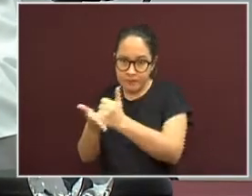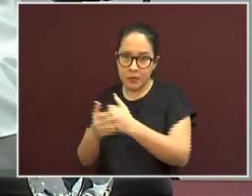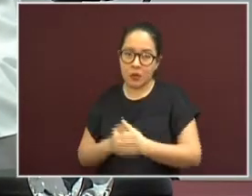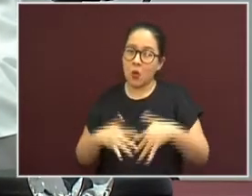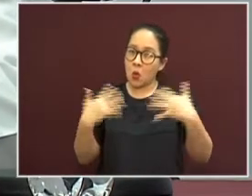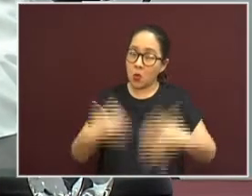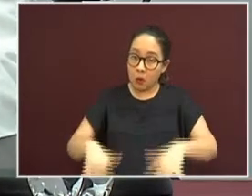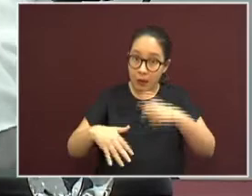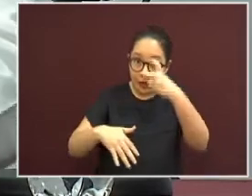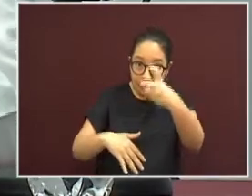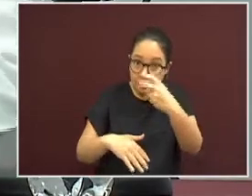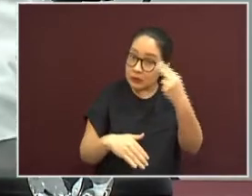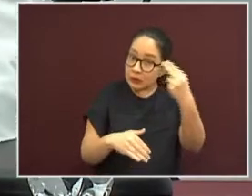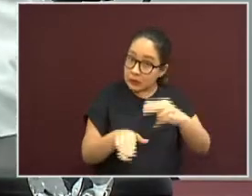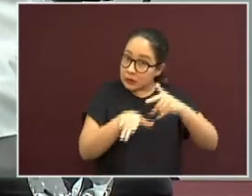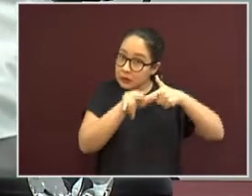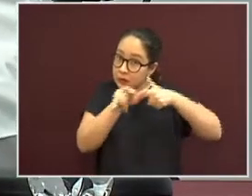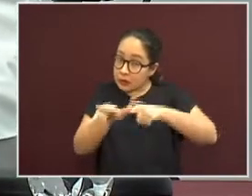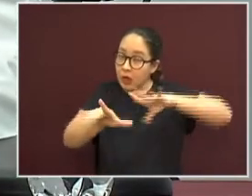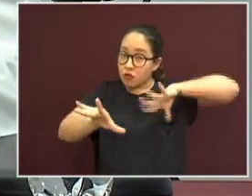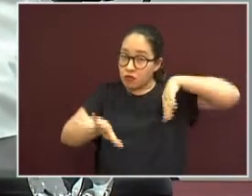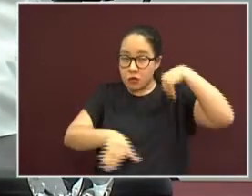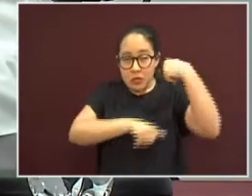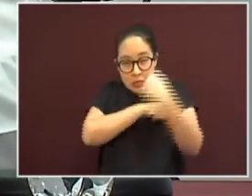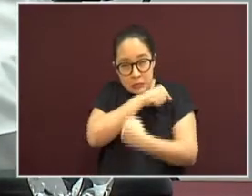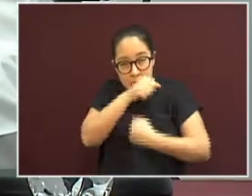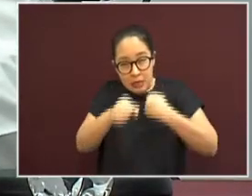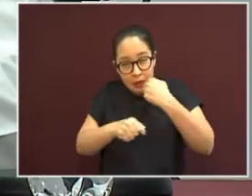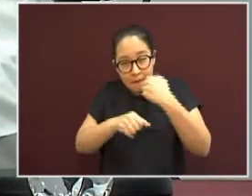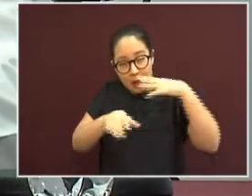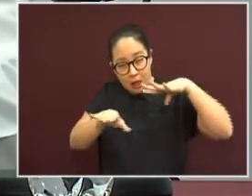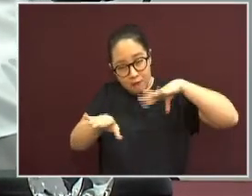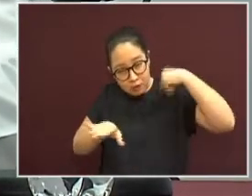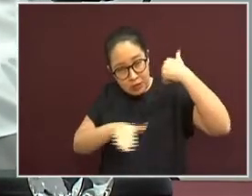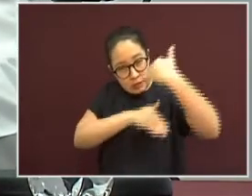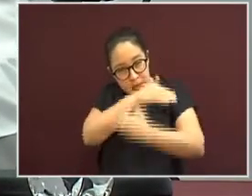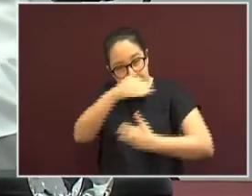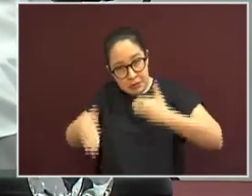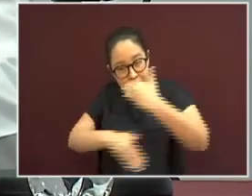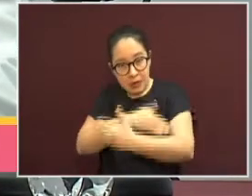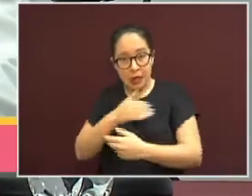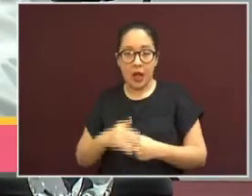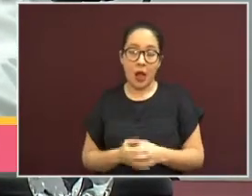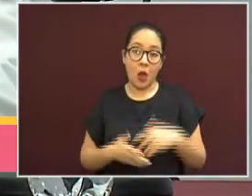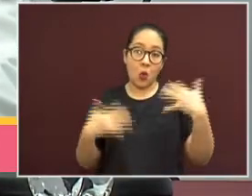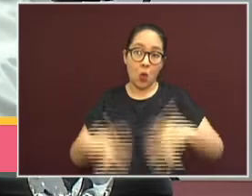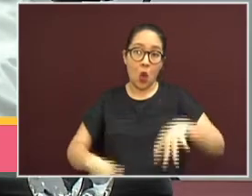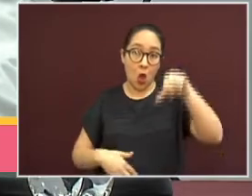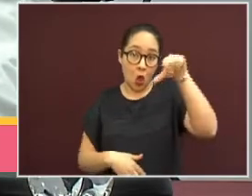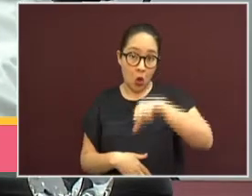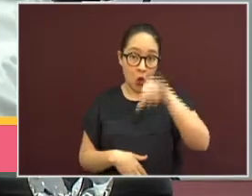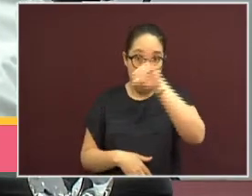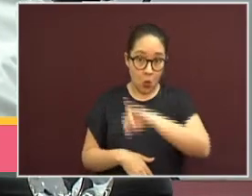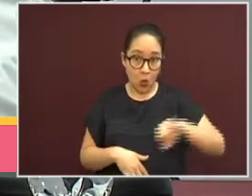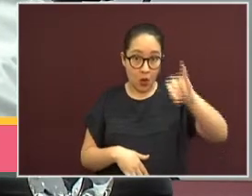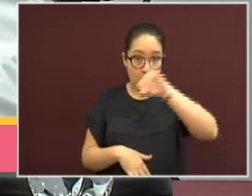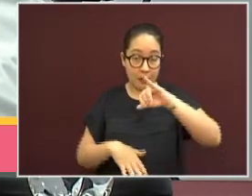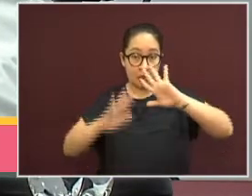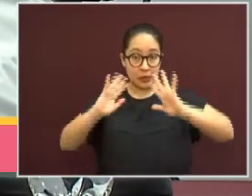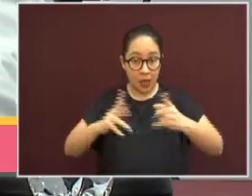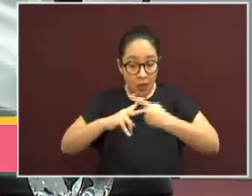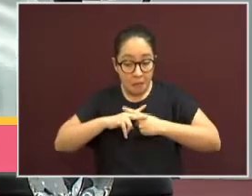importante en esta lucha es que hoy jueves fue puesto en operación